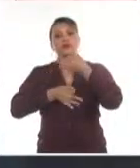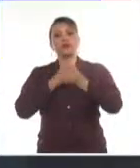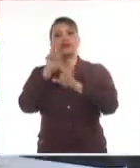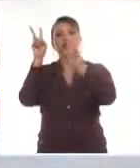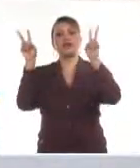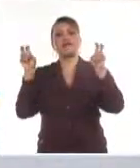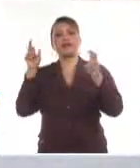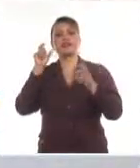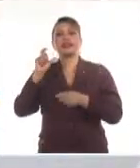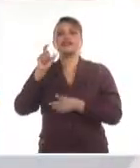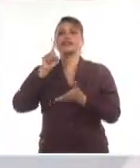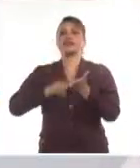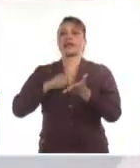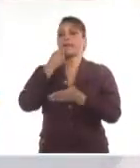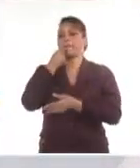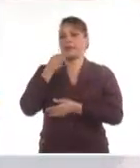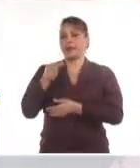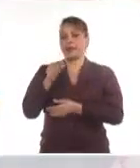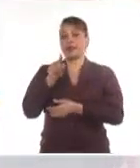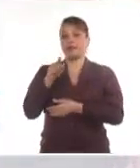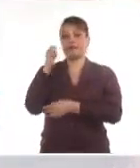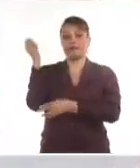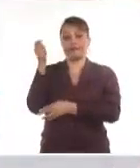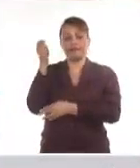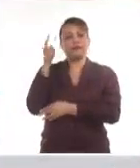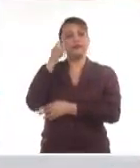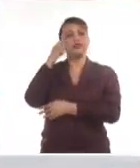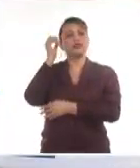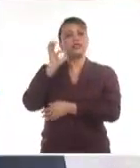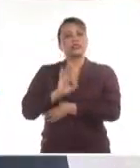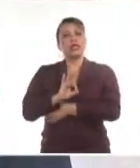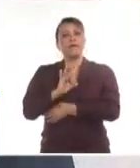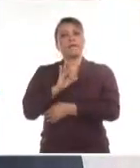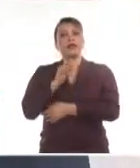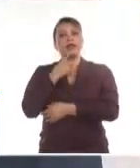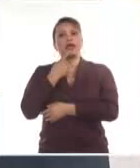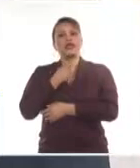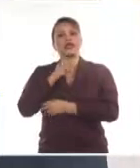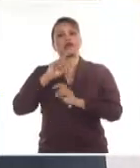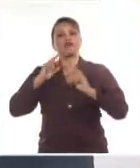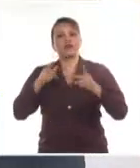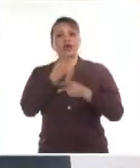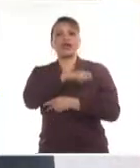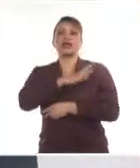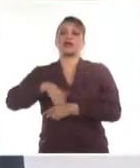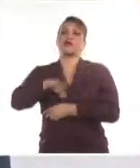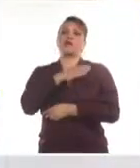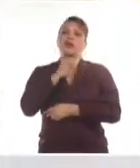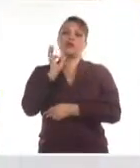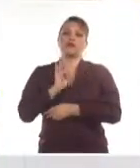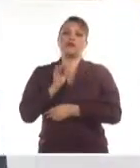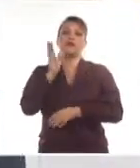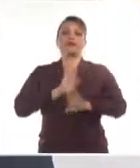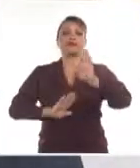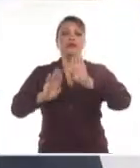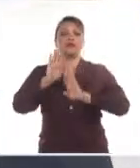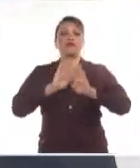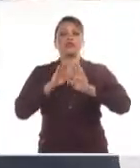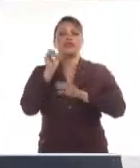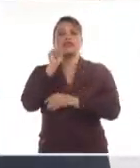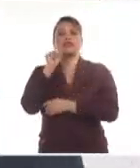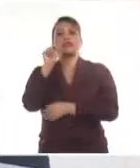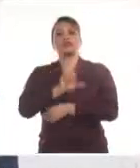de Céspedes que ha sido refrendada ampliamente por nuestro pueblo en la defensa del carácter socialista,